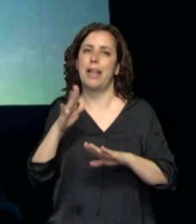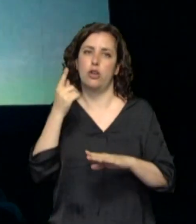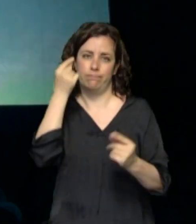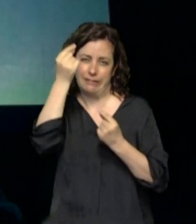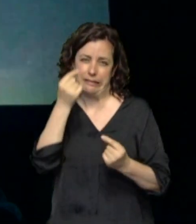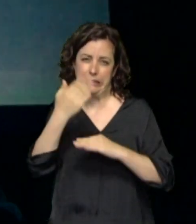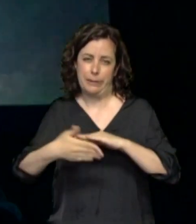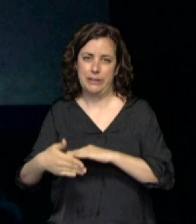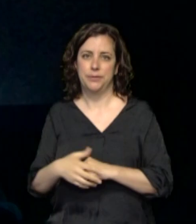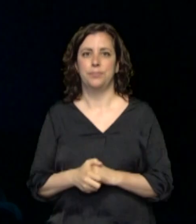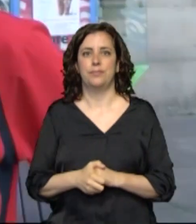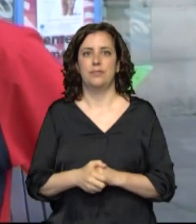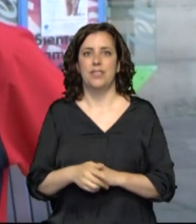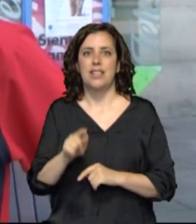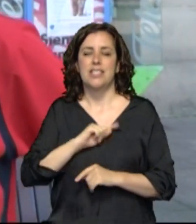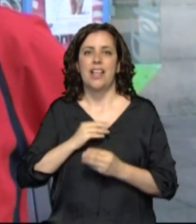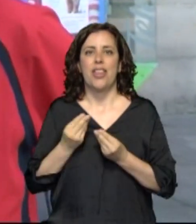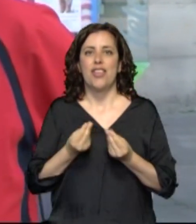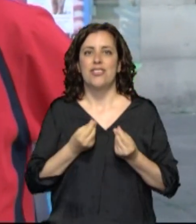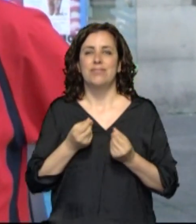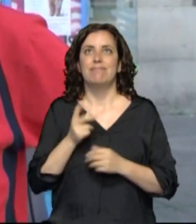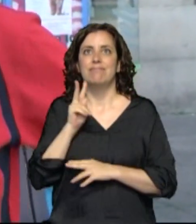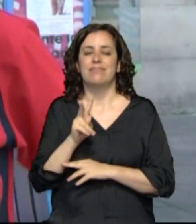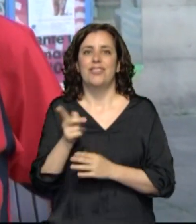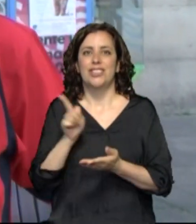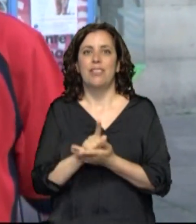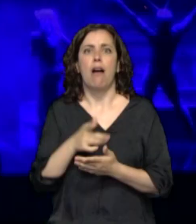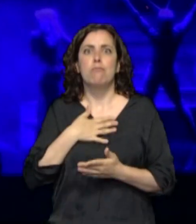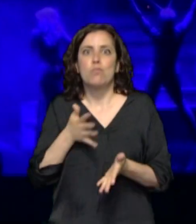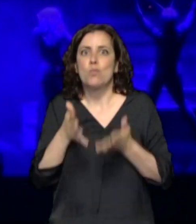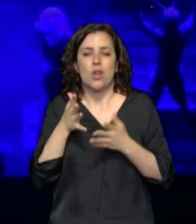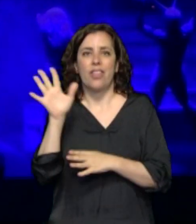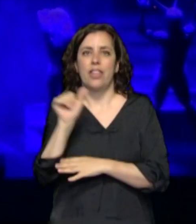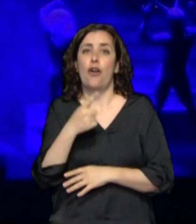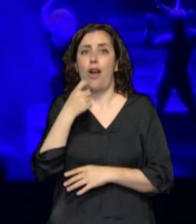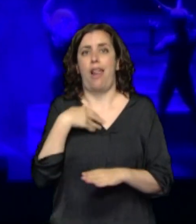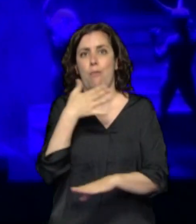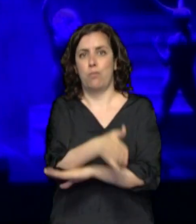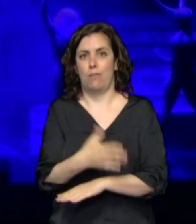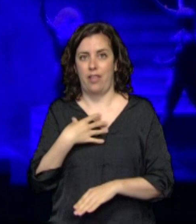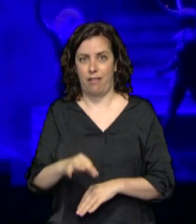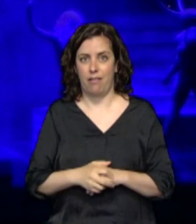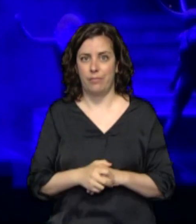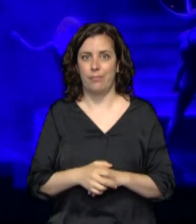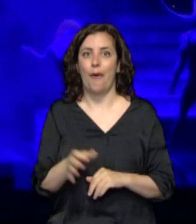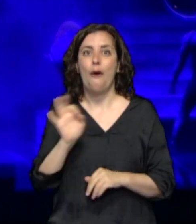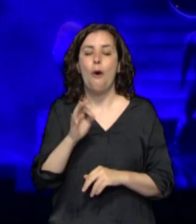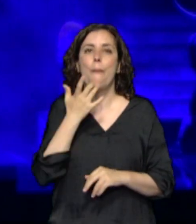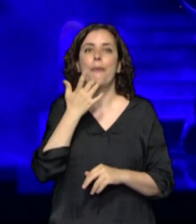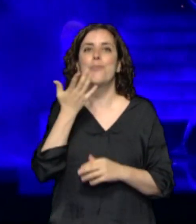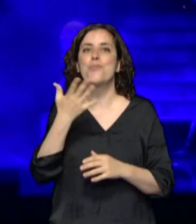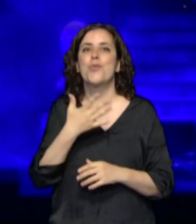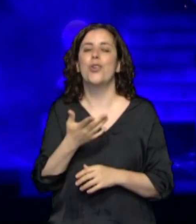Volver a sentir esta sensación. Me gusta mucho el cine y me encantaría ir al cine, la verdad. O esta otra, la de poder